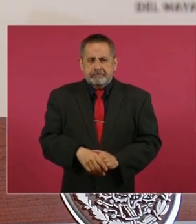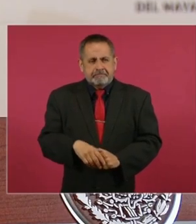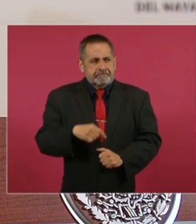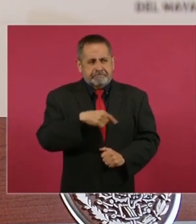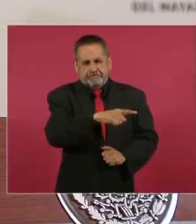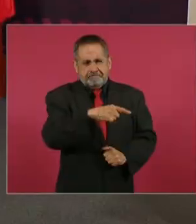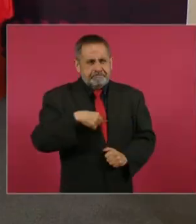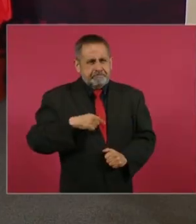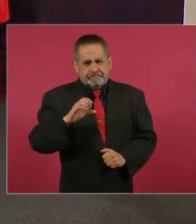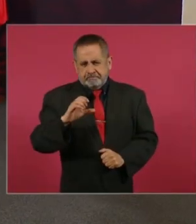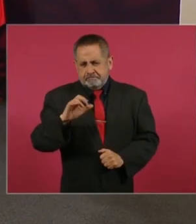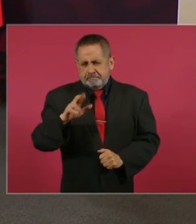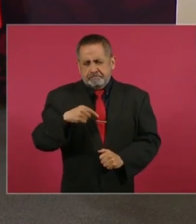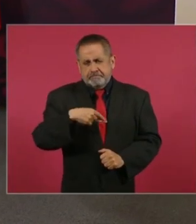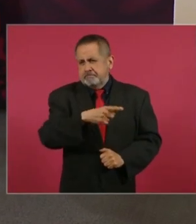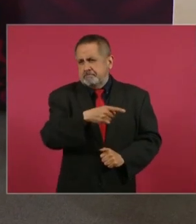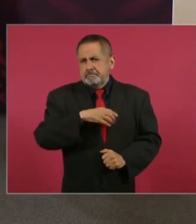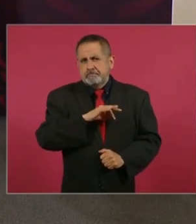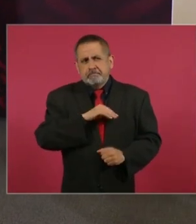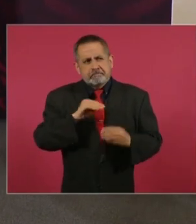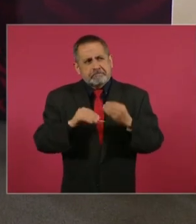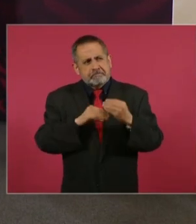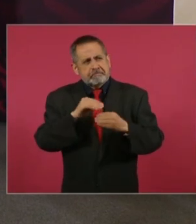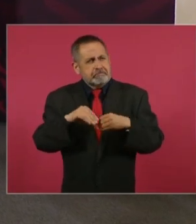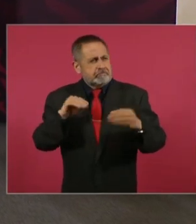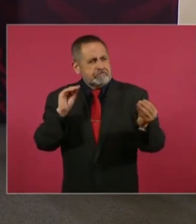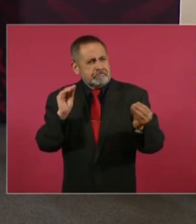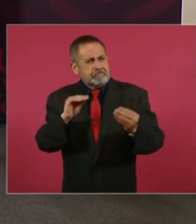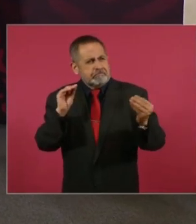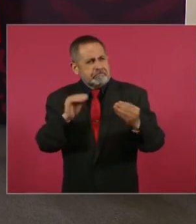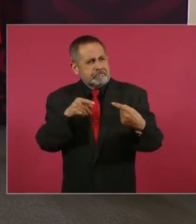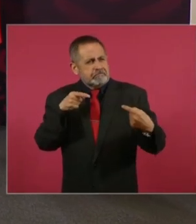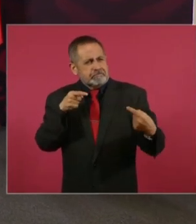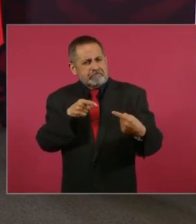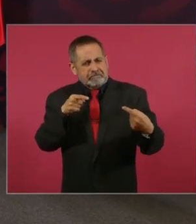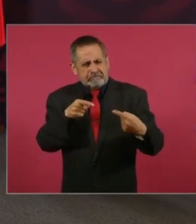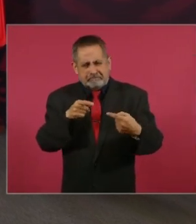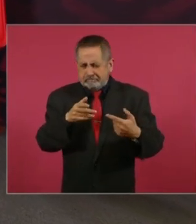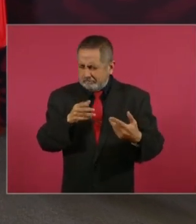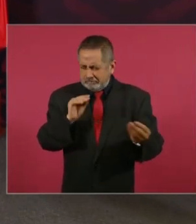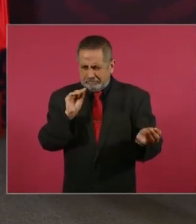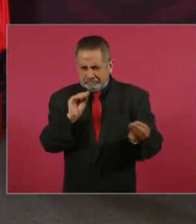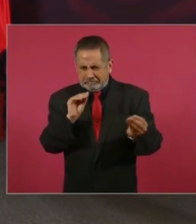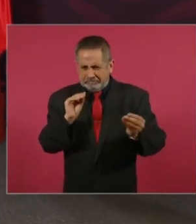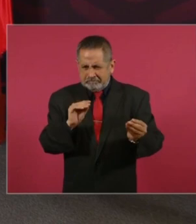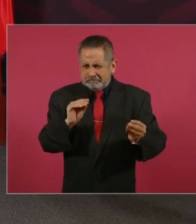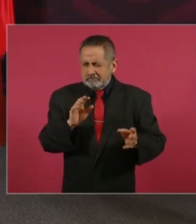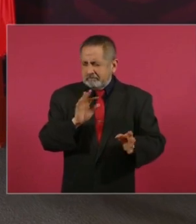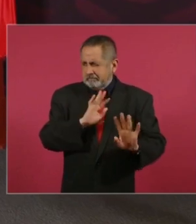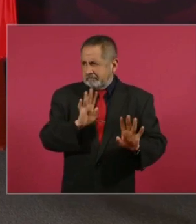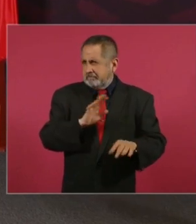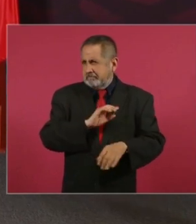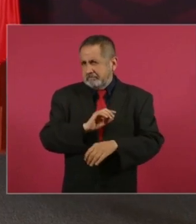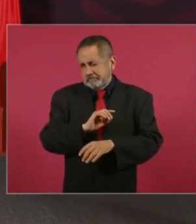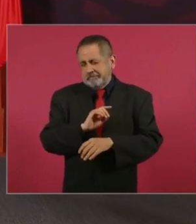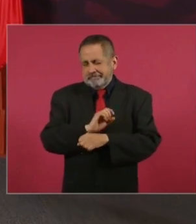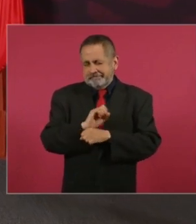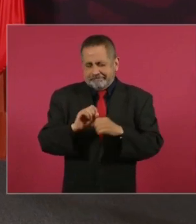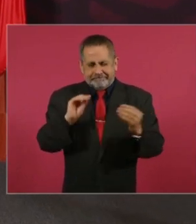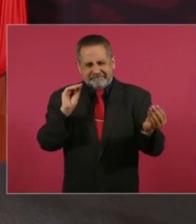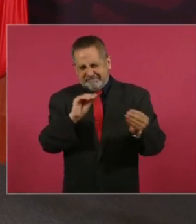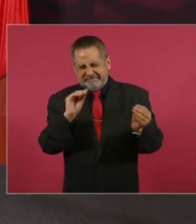debatiendo, para decirlo suavemente,